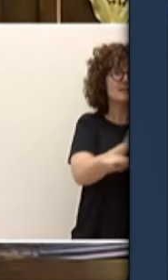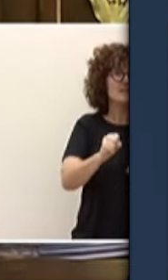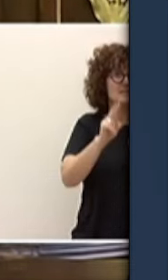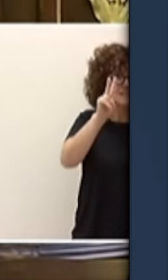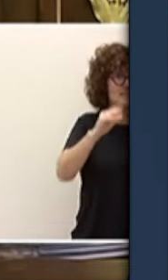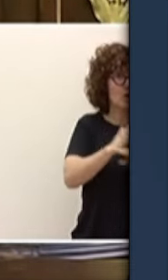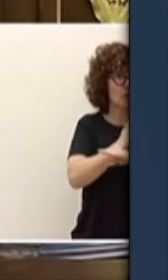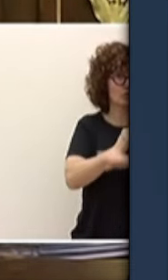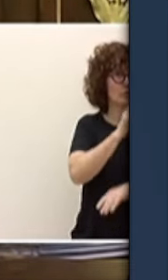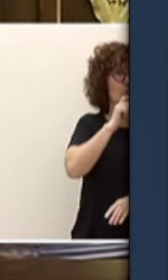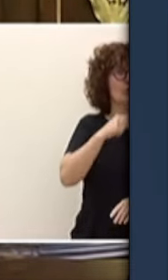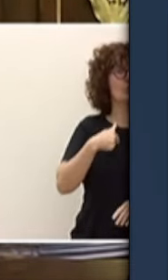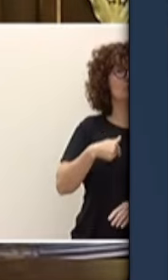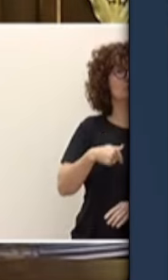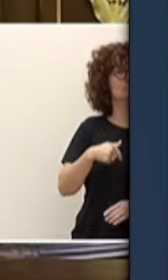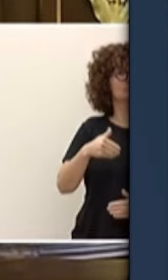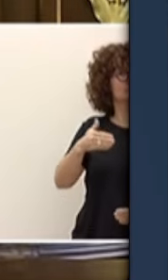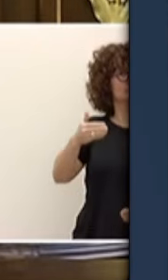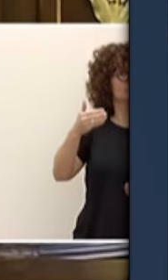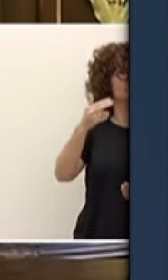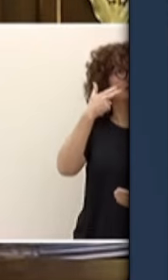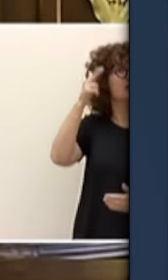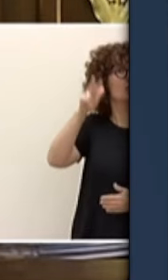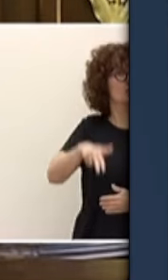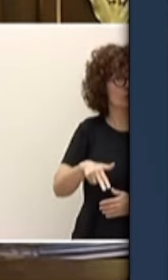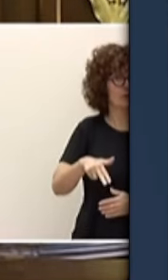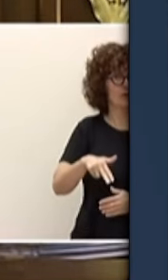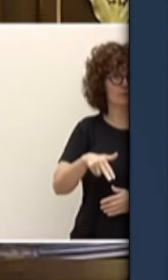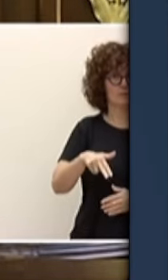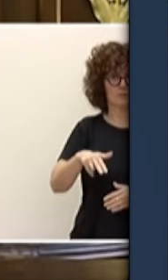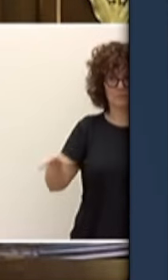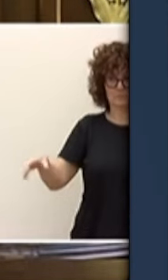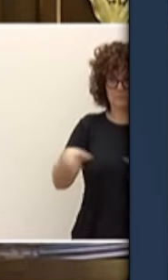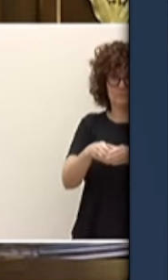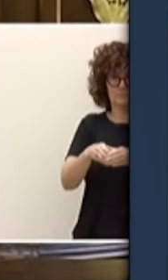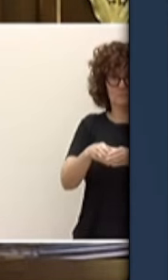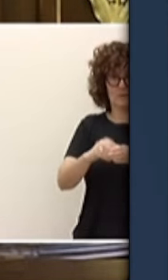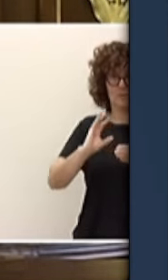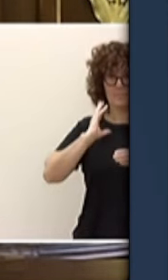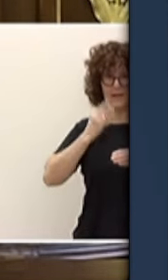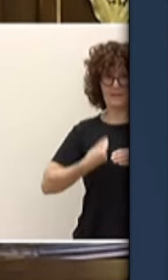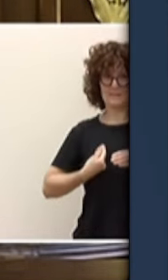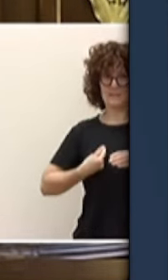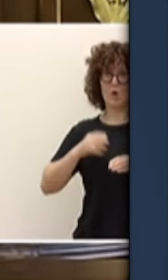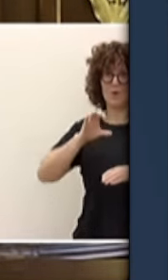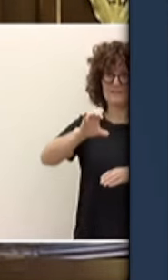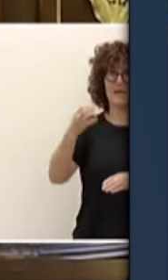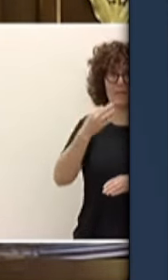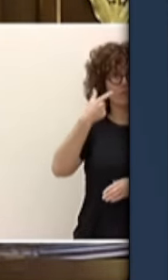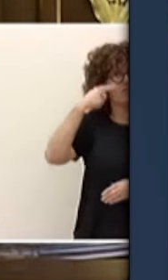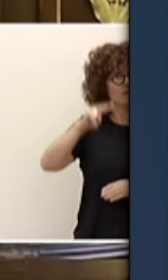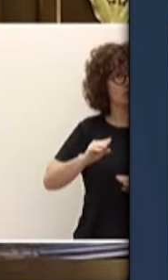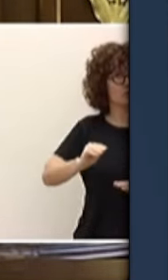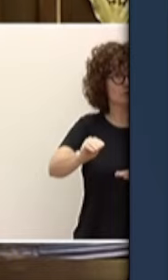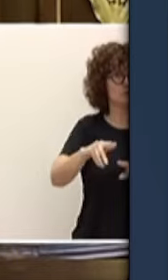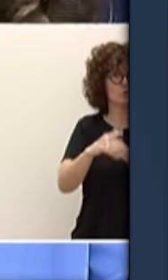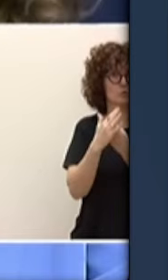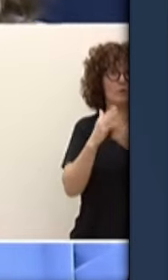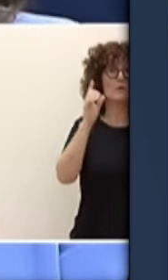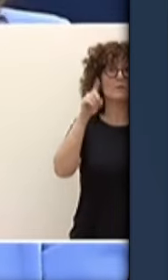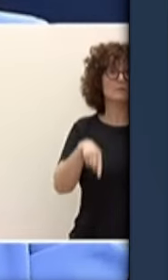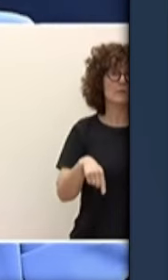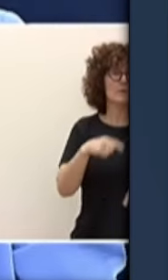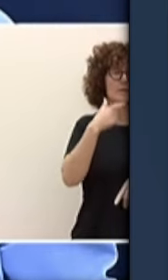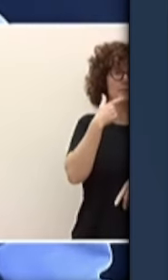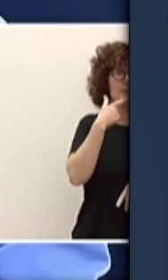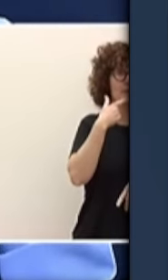palestino y la señora vicepresidenta del gobierno que dijo aquello desde el río hasta el mar que claramente es una apelación a la desaparición de Israel